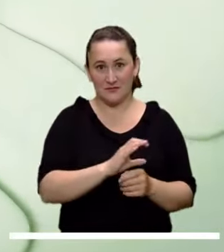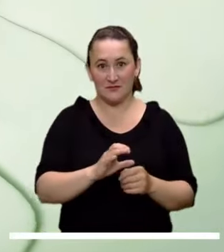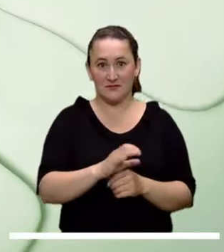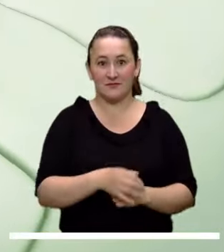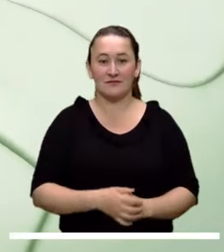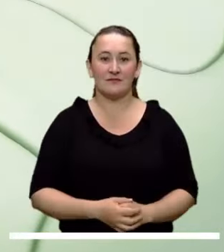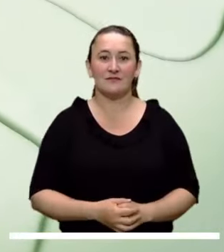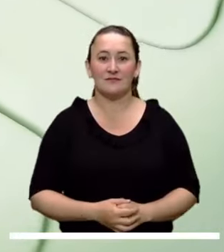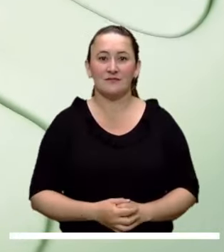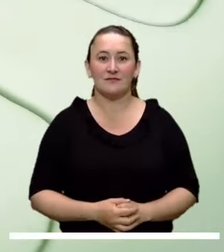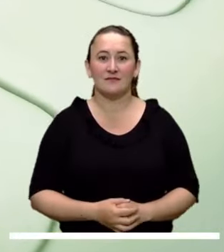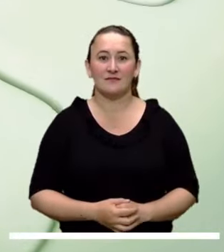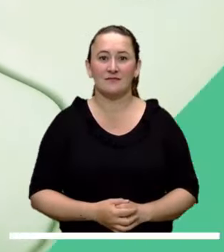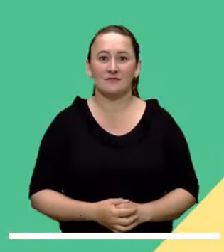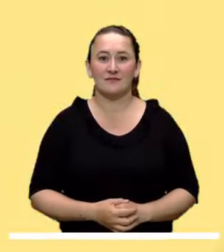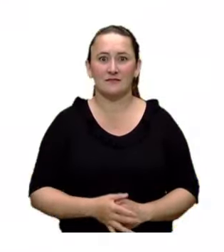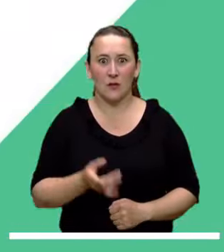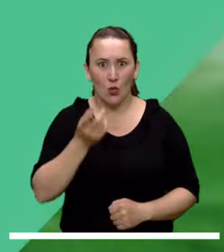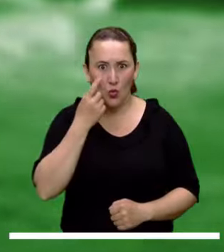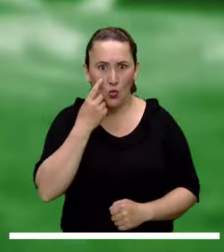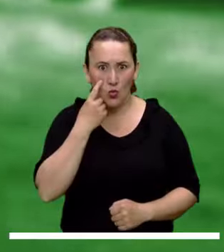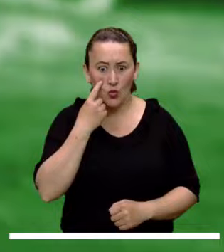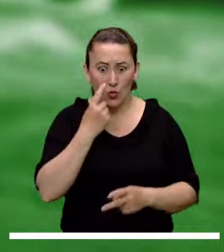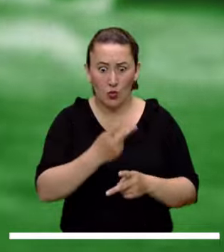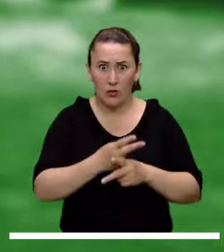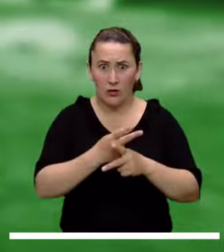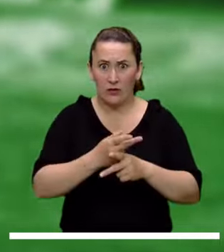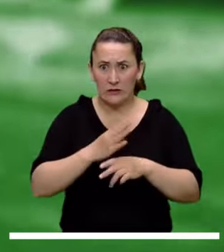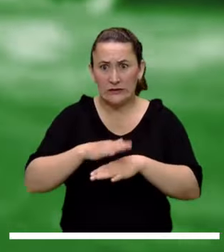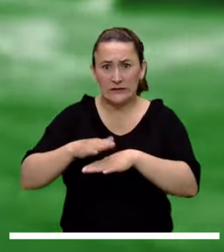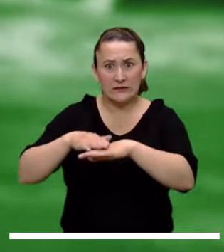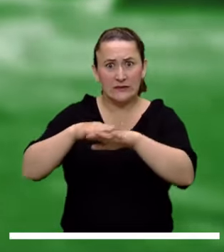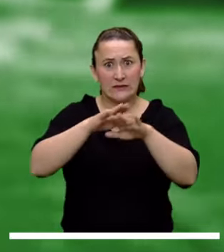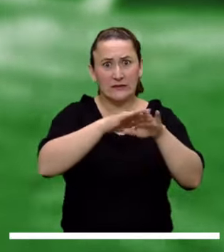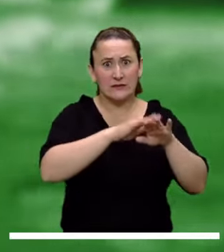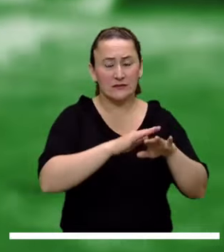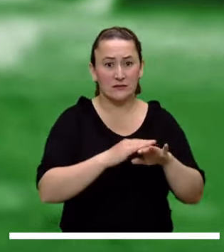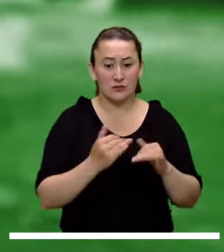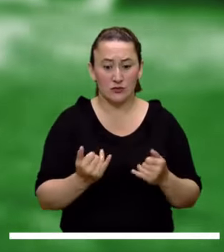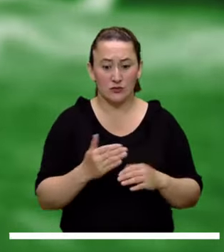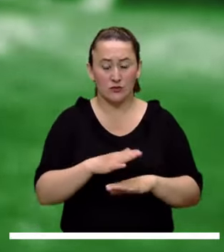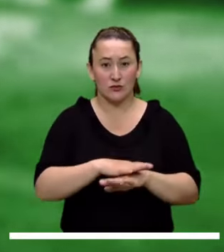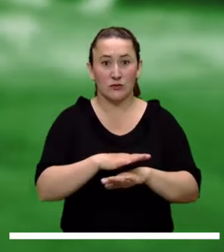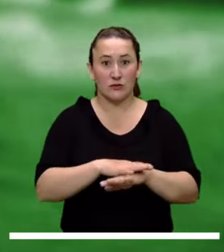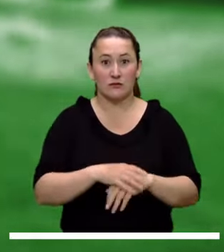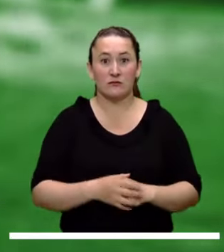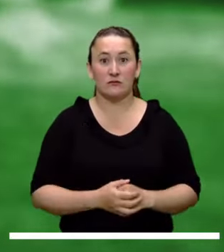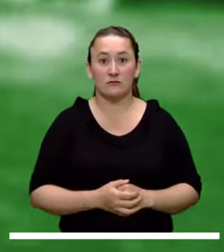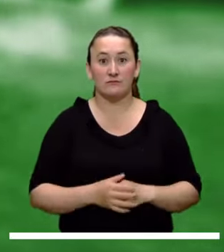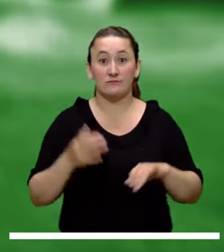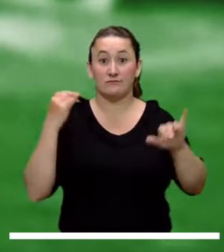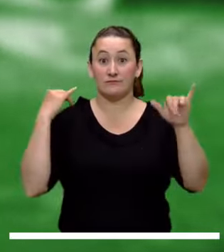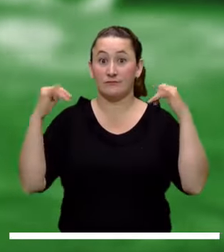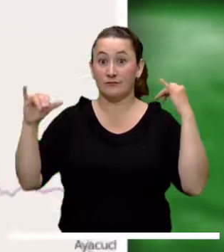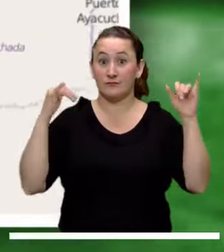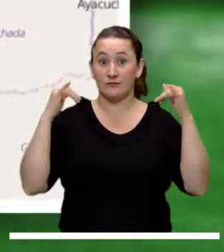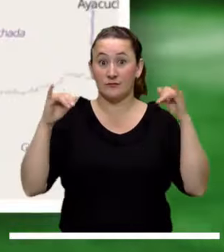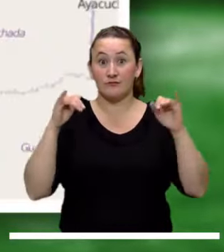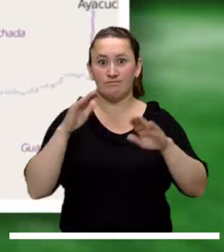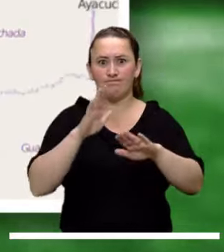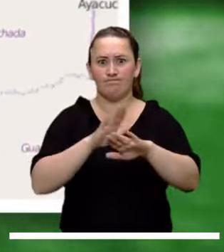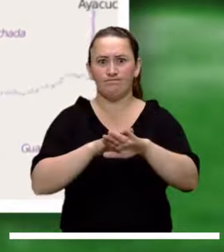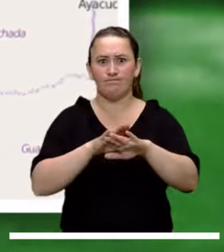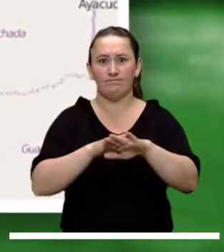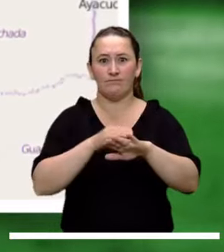norte de la ciudad. Mucha atención a las alertas que se encuentran activas para esta tarde. Casanare